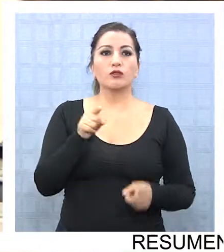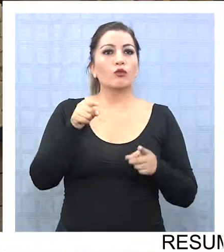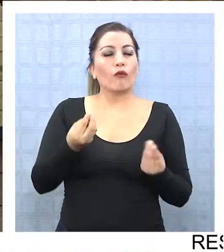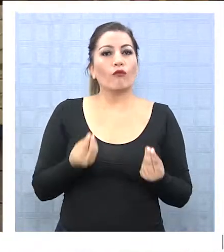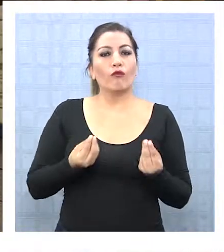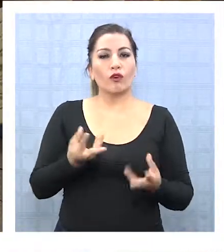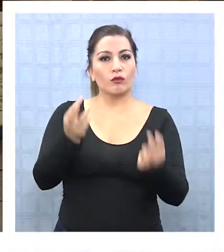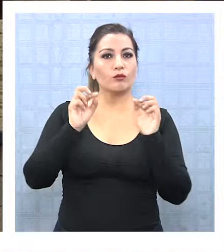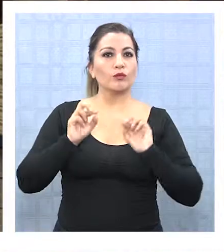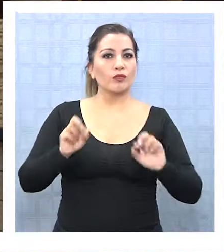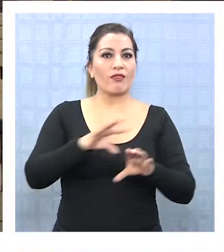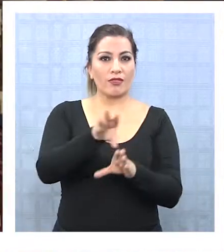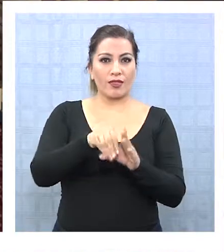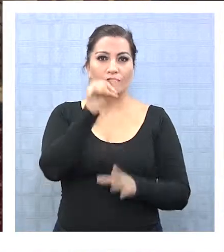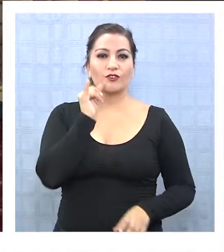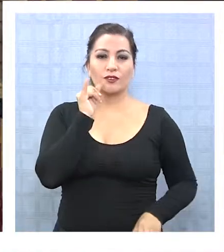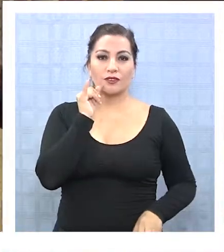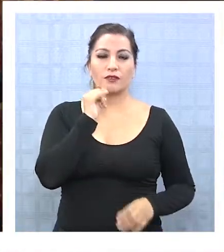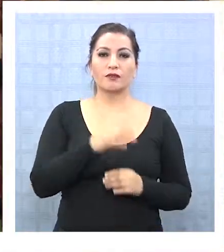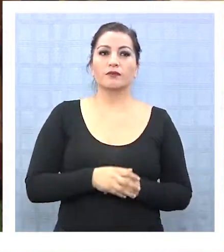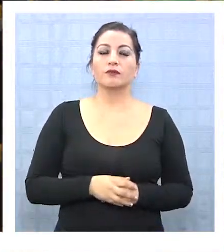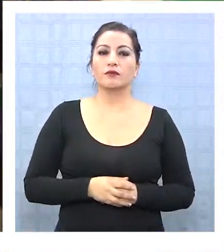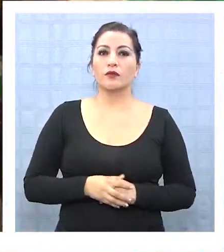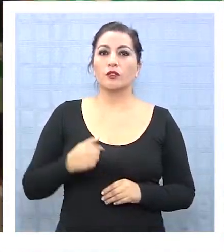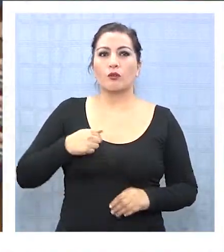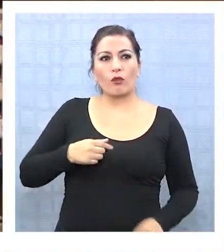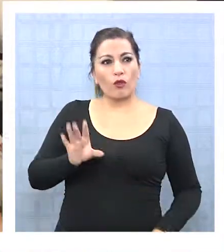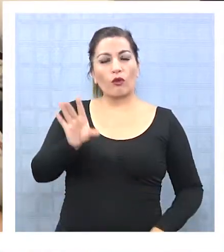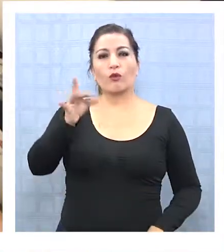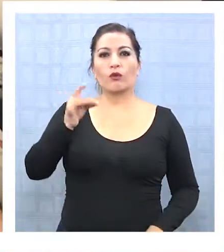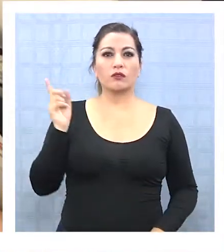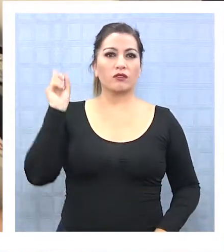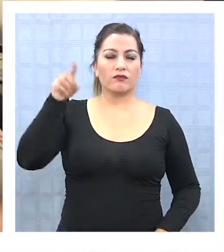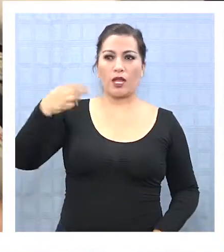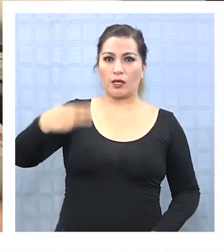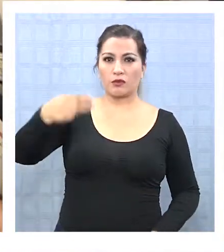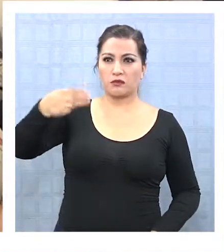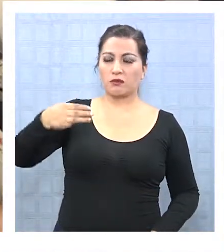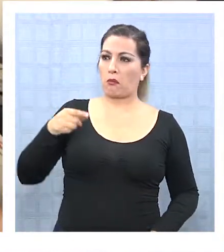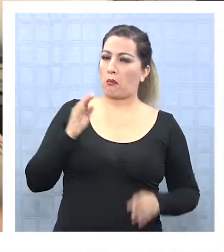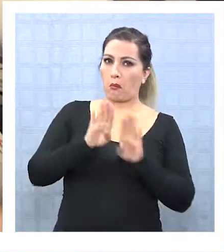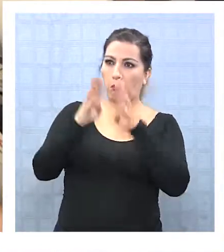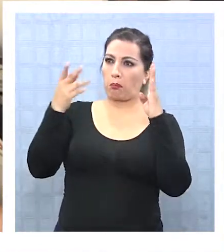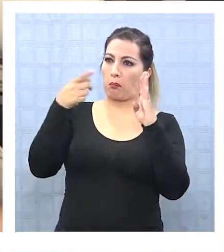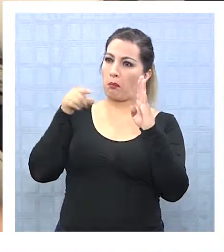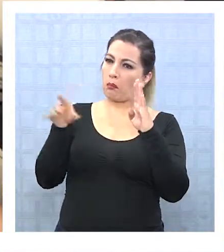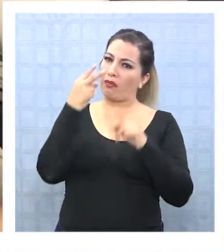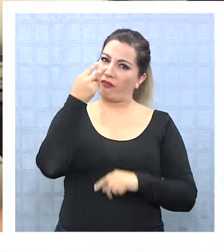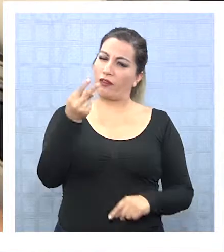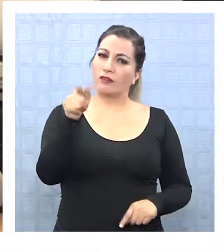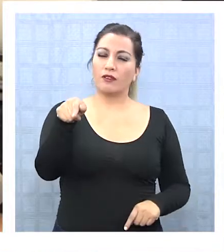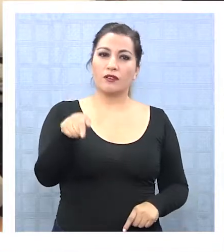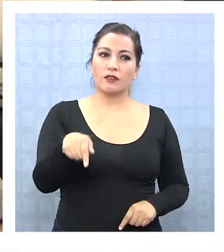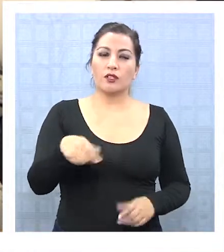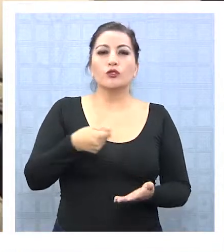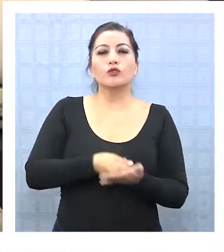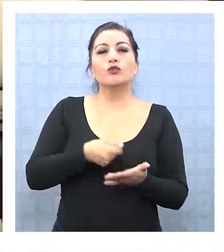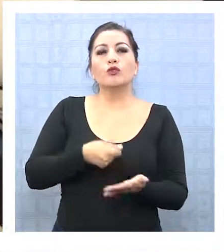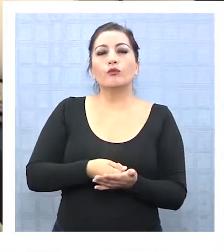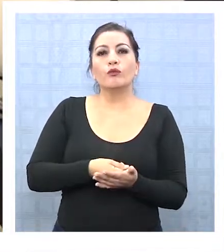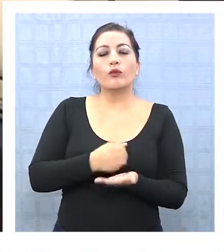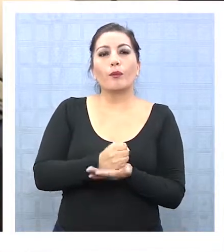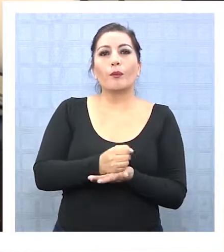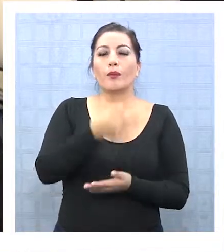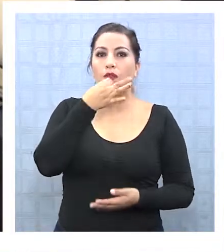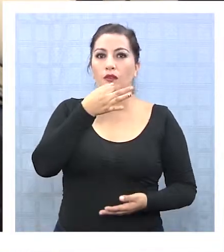excelente alternativa en nuestra ciudad. Me llamó la atención, vengo a la municipalidad y la vía abierta y yo compré